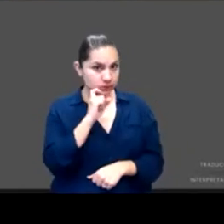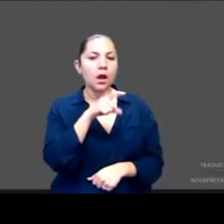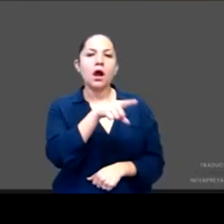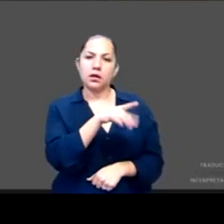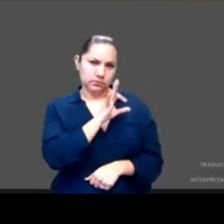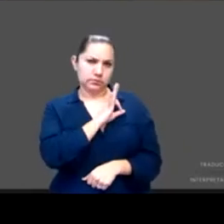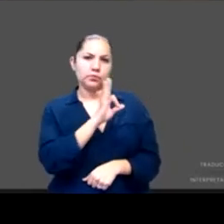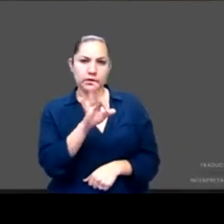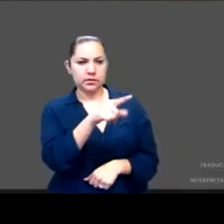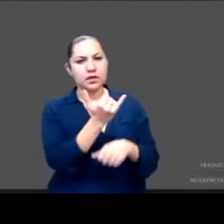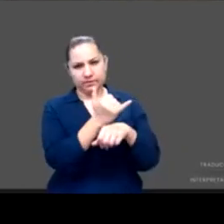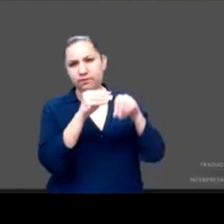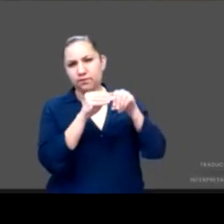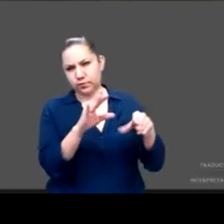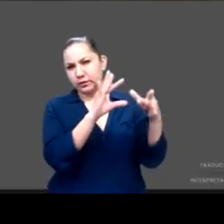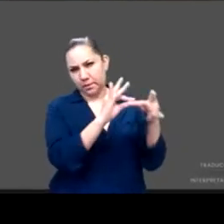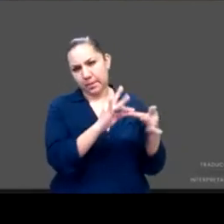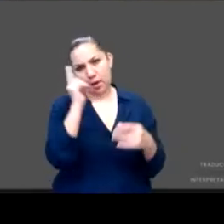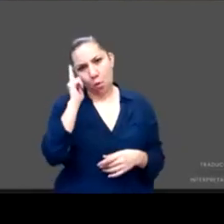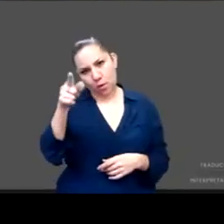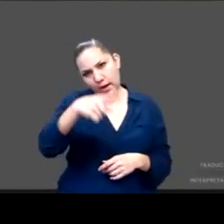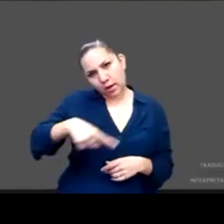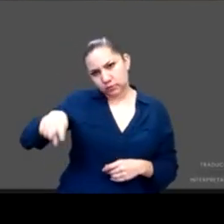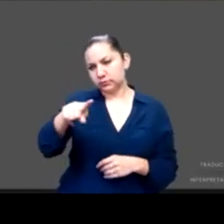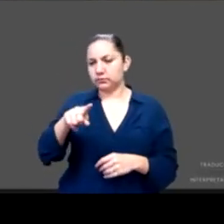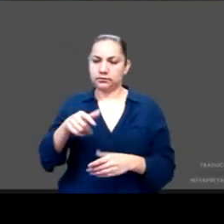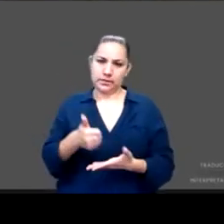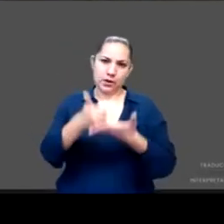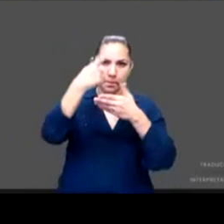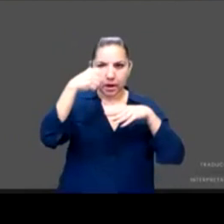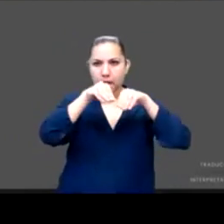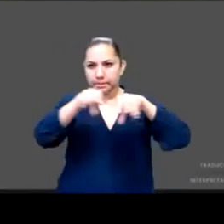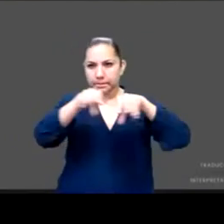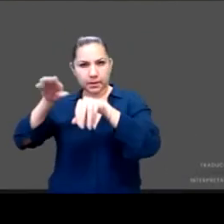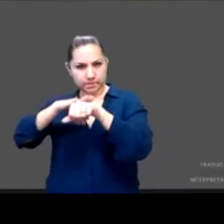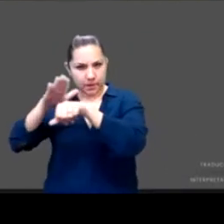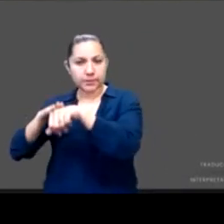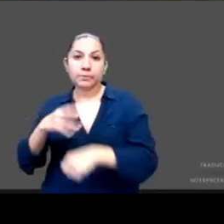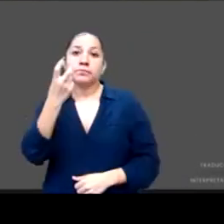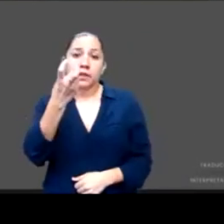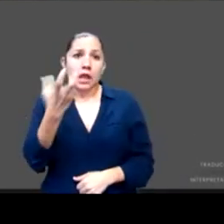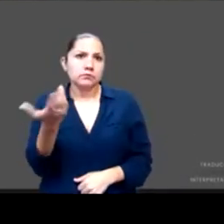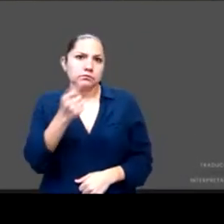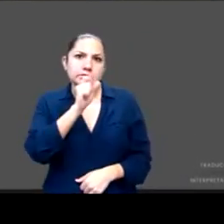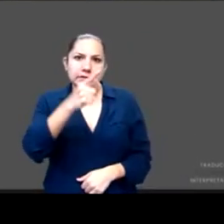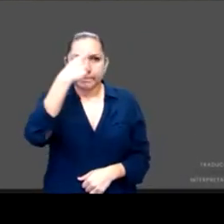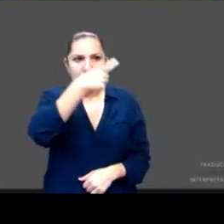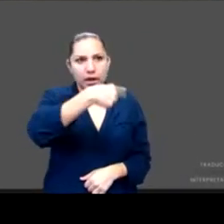mismo y ciertamente esta es una estrategia para impulsar la oferta y el acceso a los servicios de salud